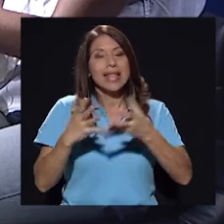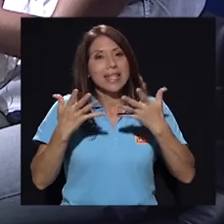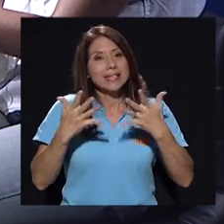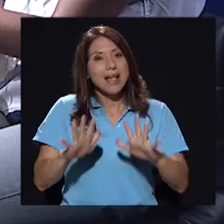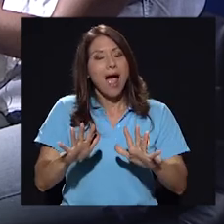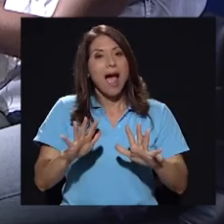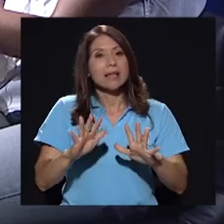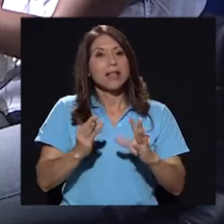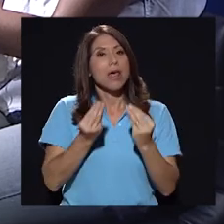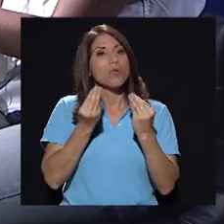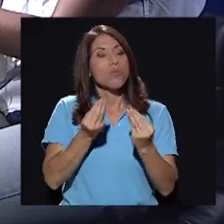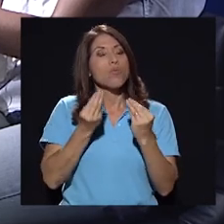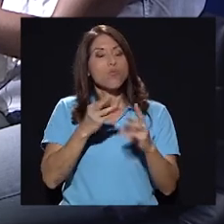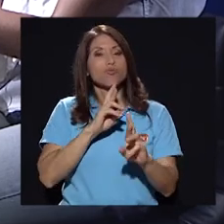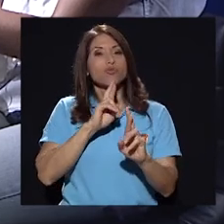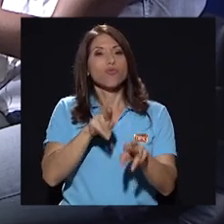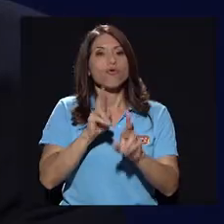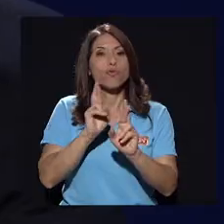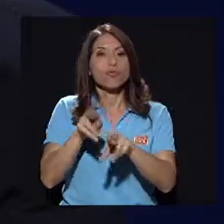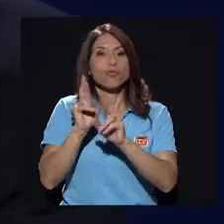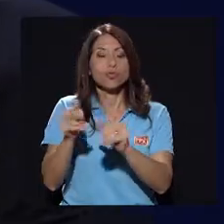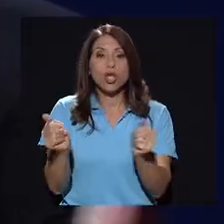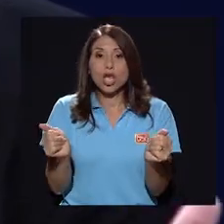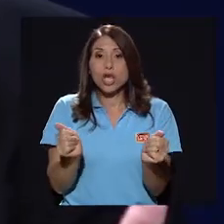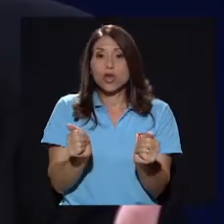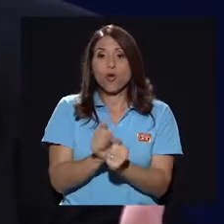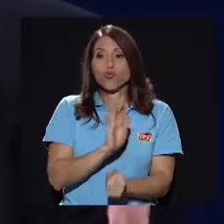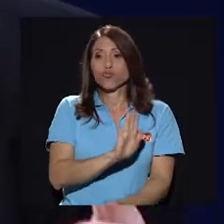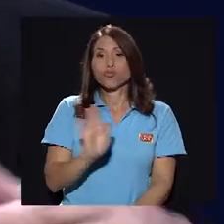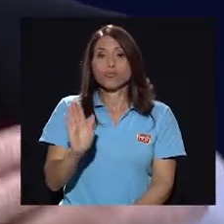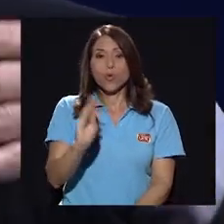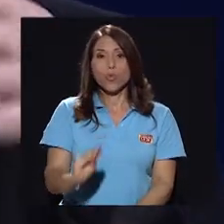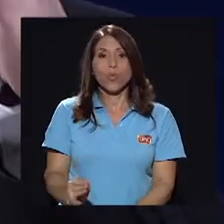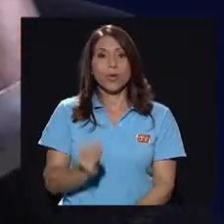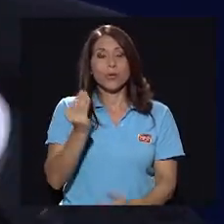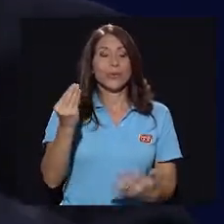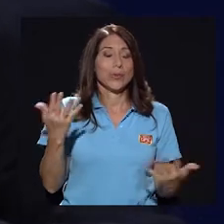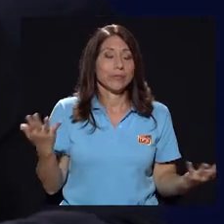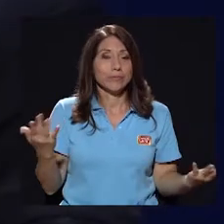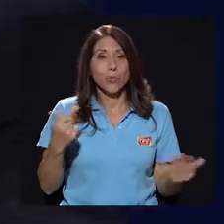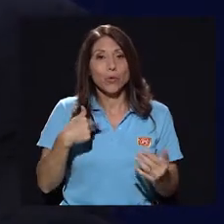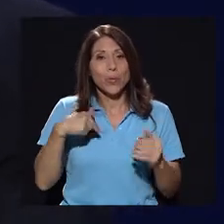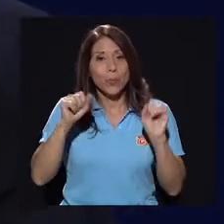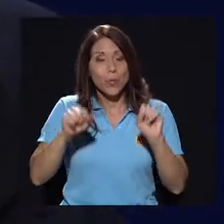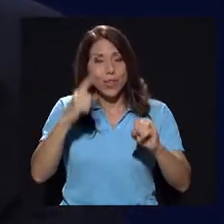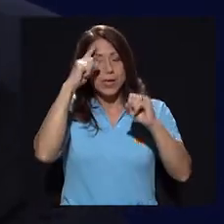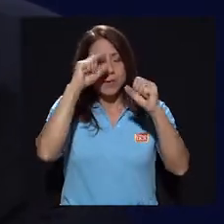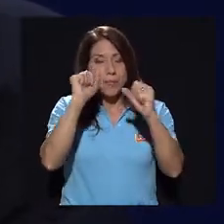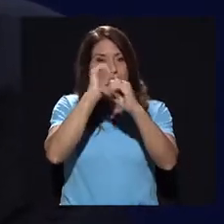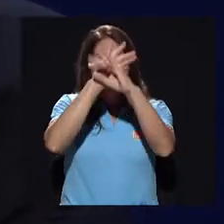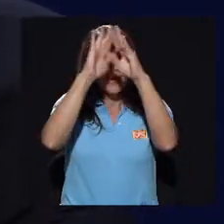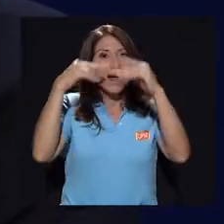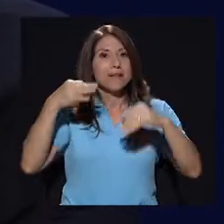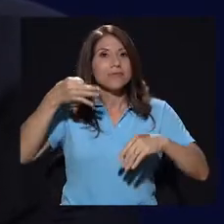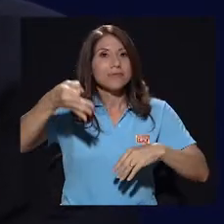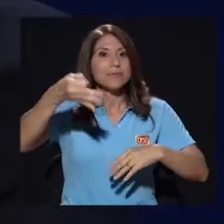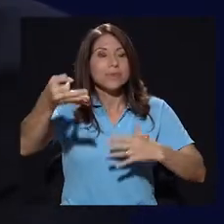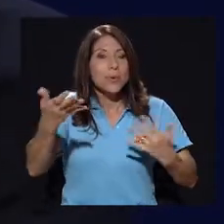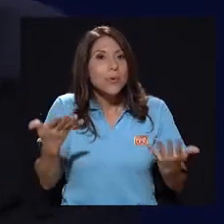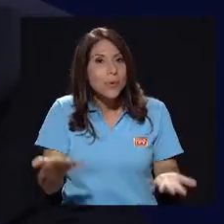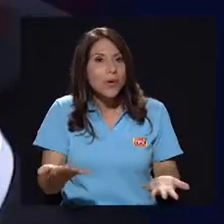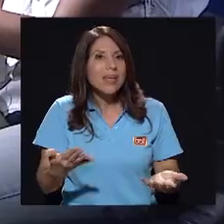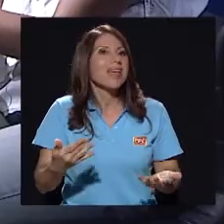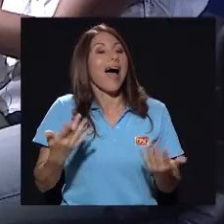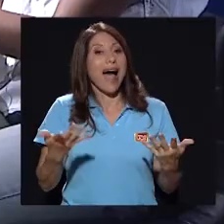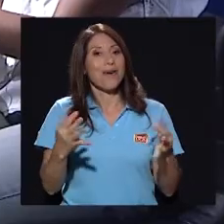está dando muchos frutos y que con la juventud que tienen ustedes, uno se puede imaginar todo lo que puede venir. A propósito